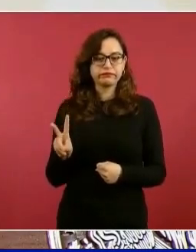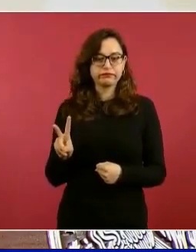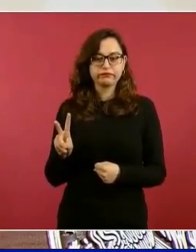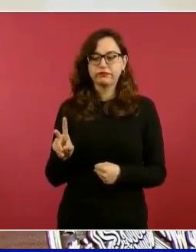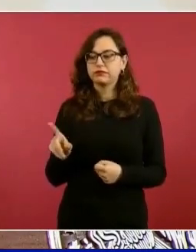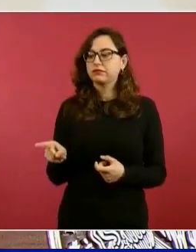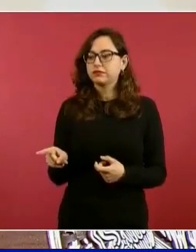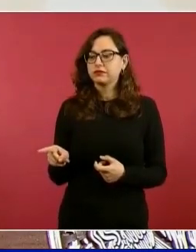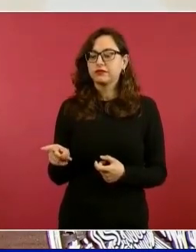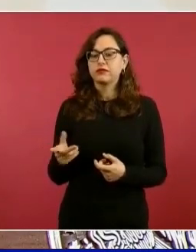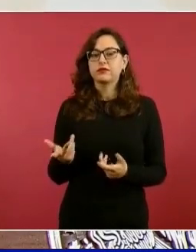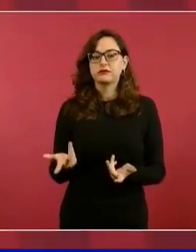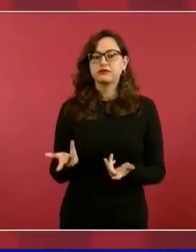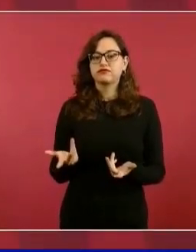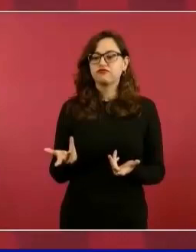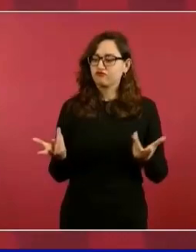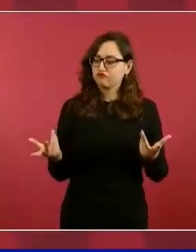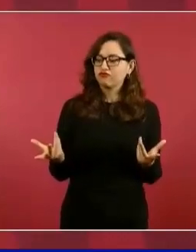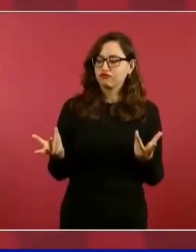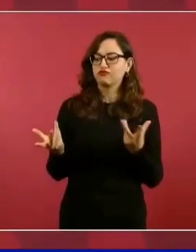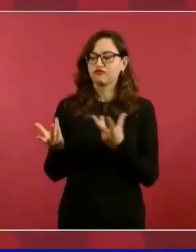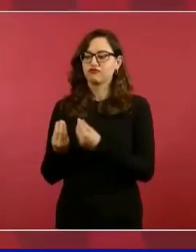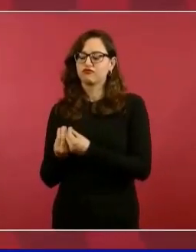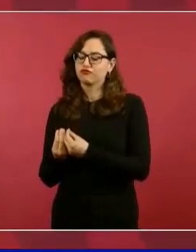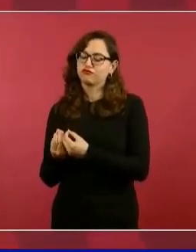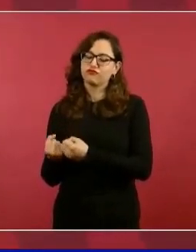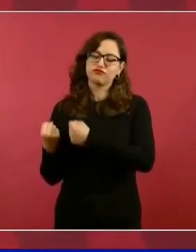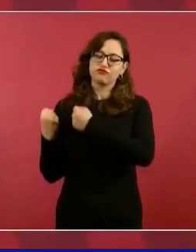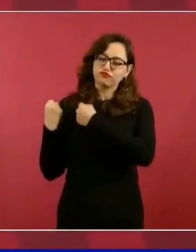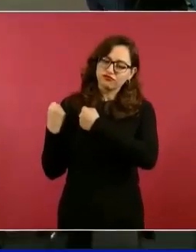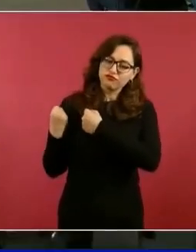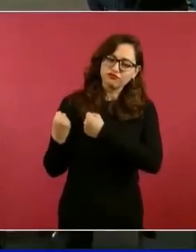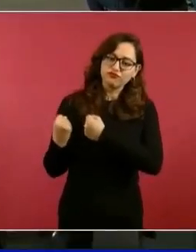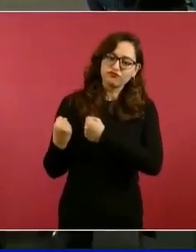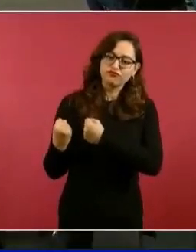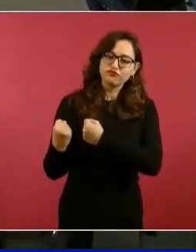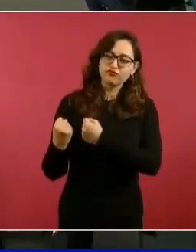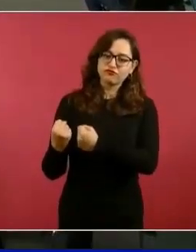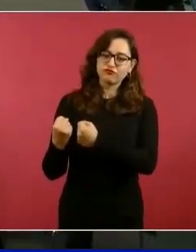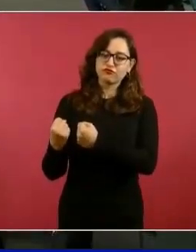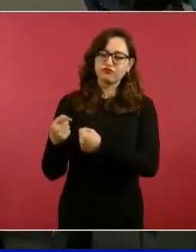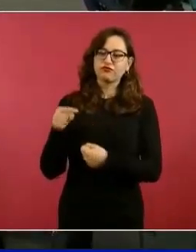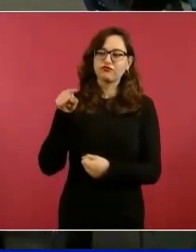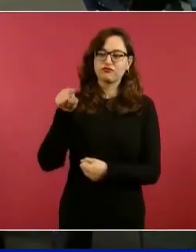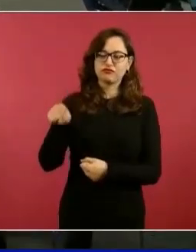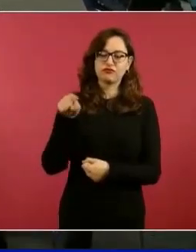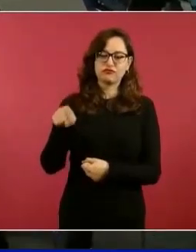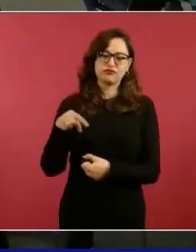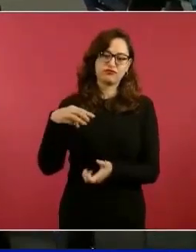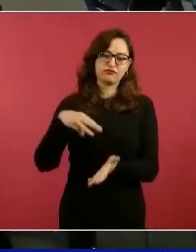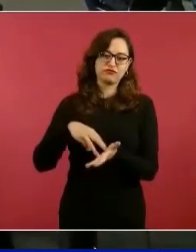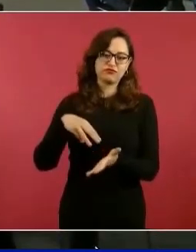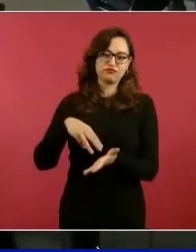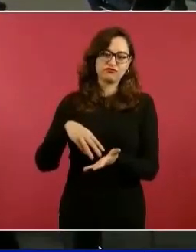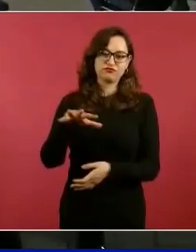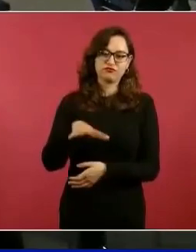Y vamos a San Simón, a La Portales, ahí vivía Carlos.